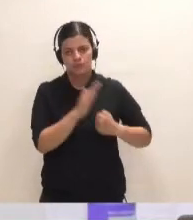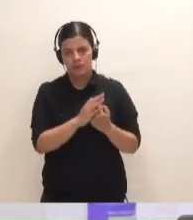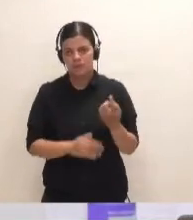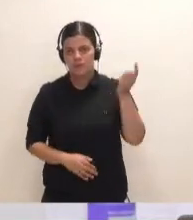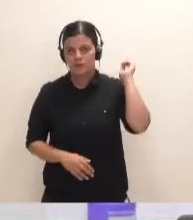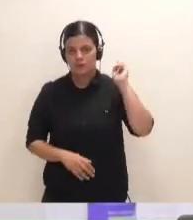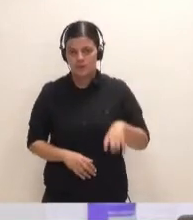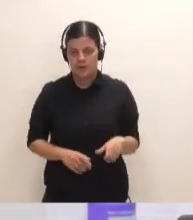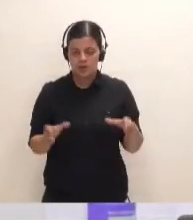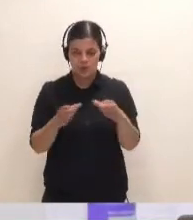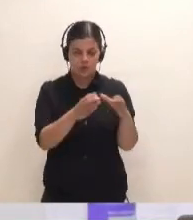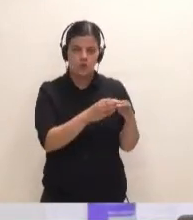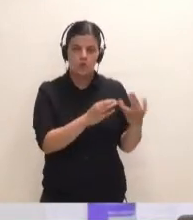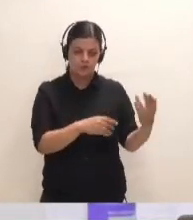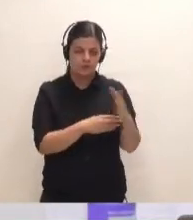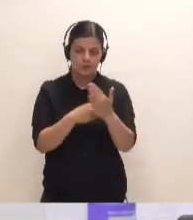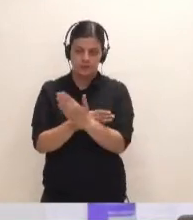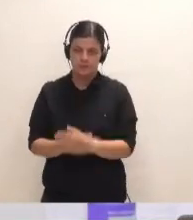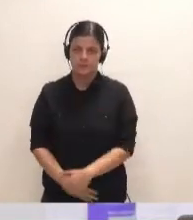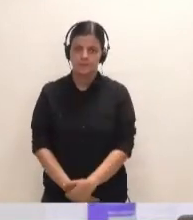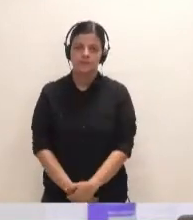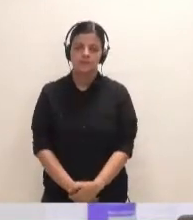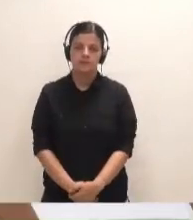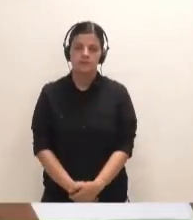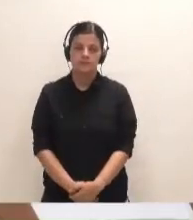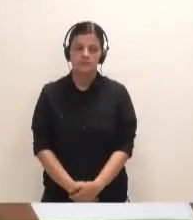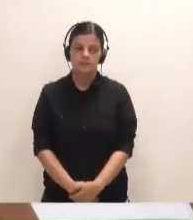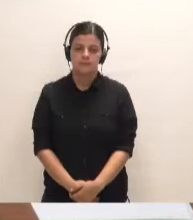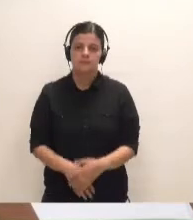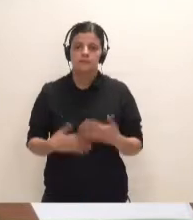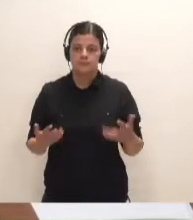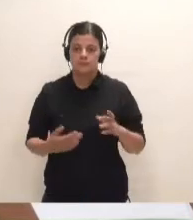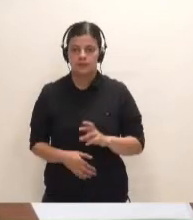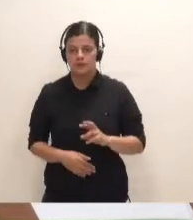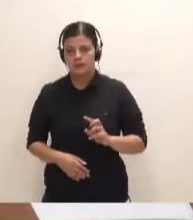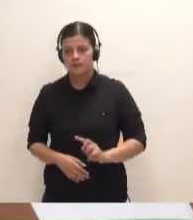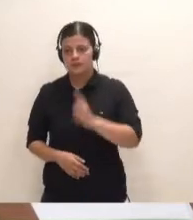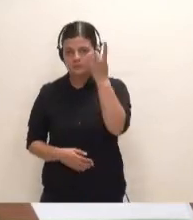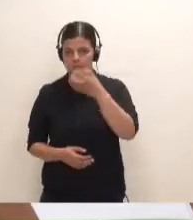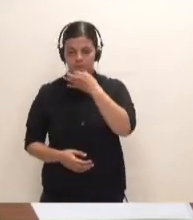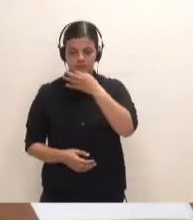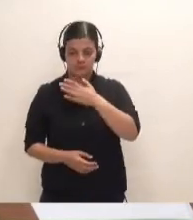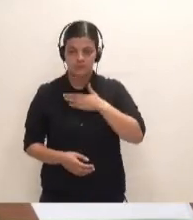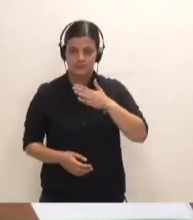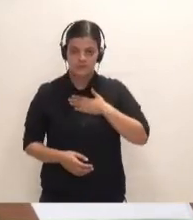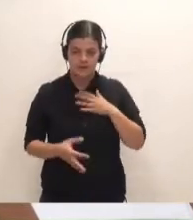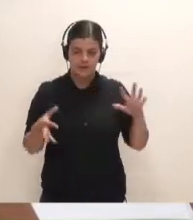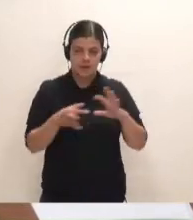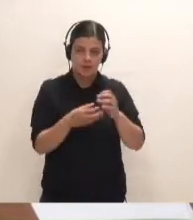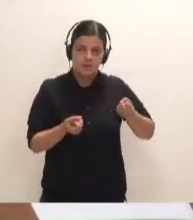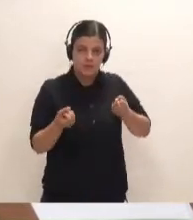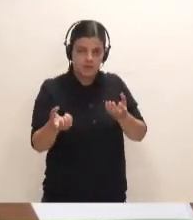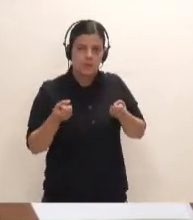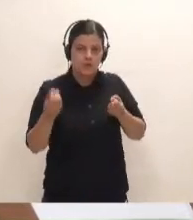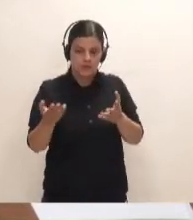los grupos aquí representados. Bien, esta es mi primera intervención con respecto a la dación de cuenta de